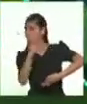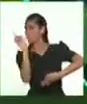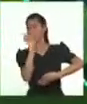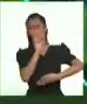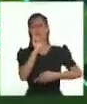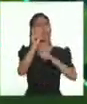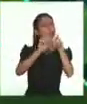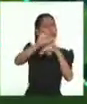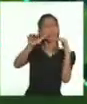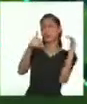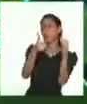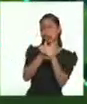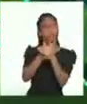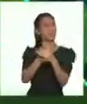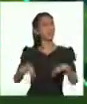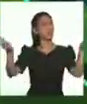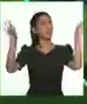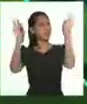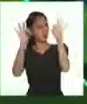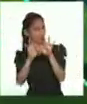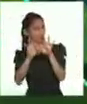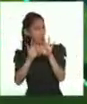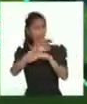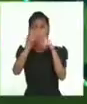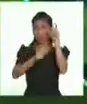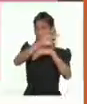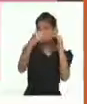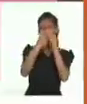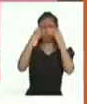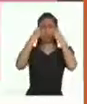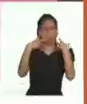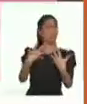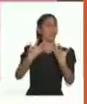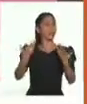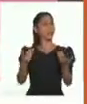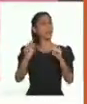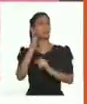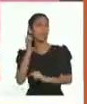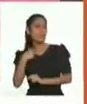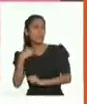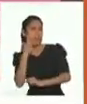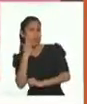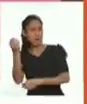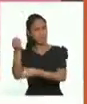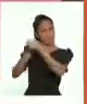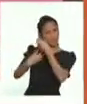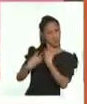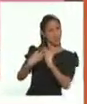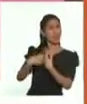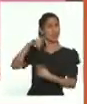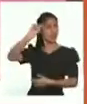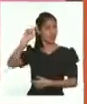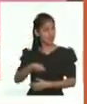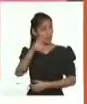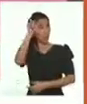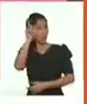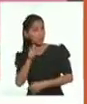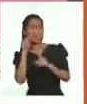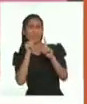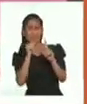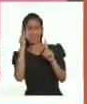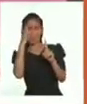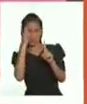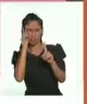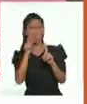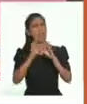todas las personas somos importantes y valiosas. Hay algo que me dice mi mamá. La primera persona que debe saber